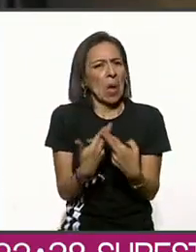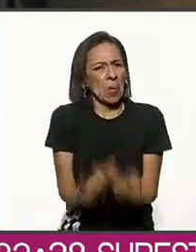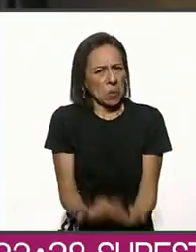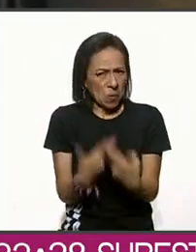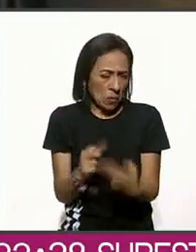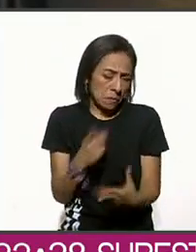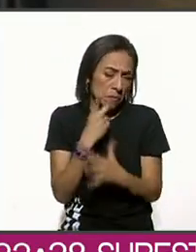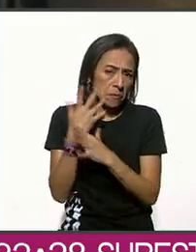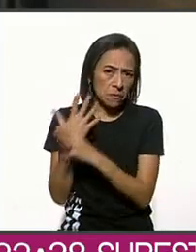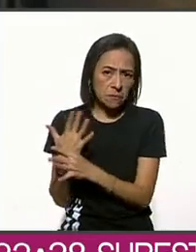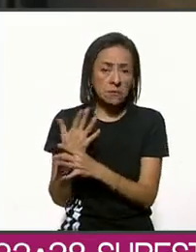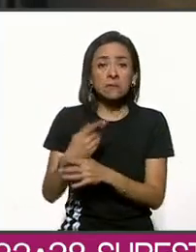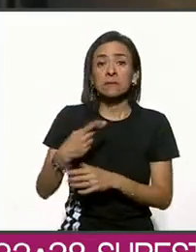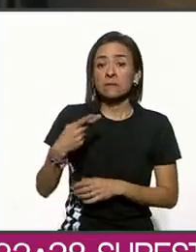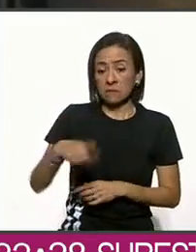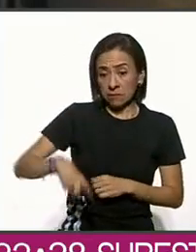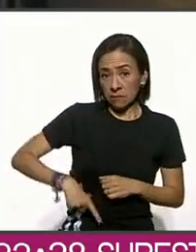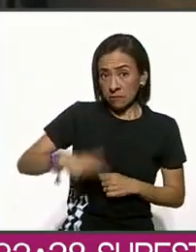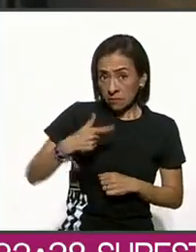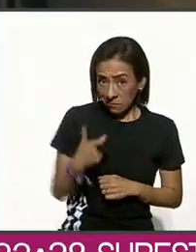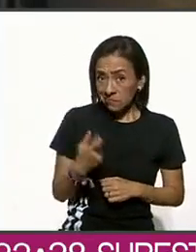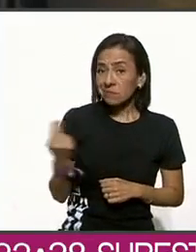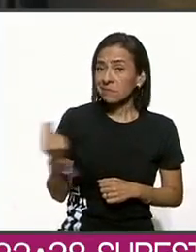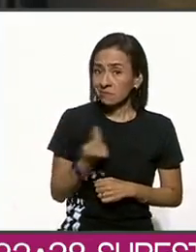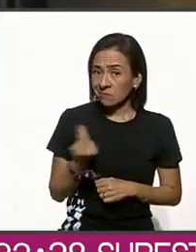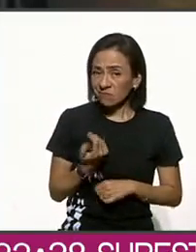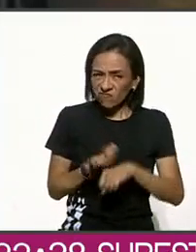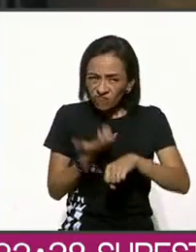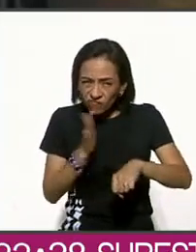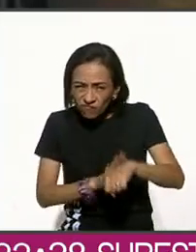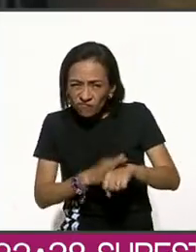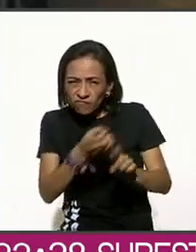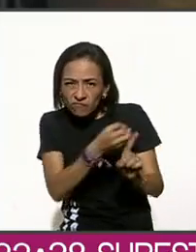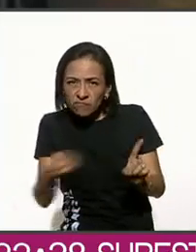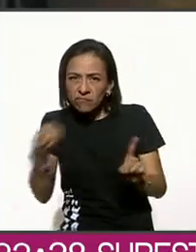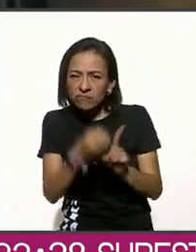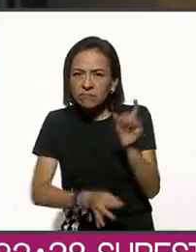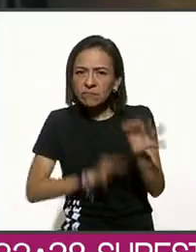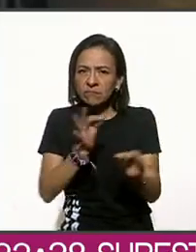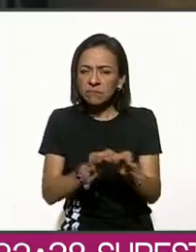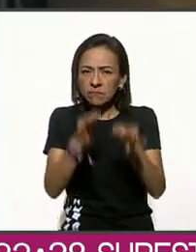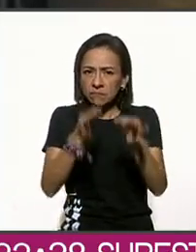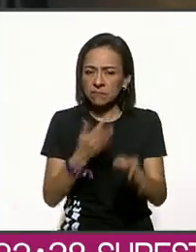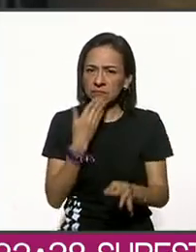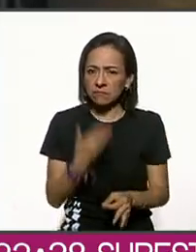que los recursos públicos se administren bien. Con información de 11 Noticias.